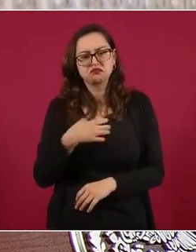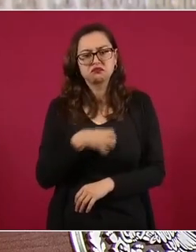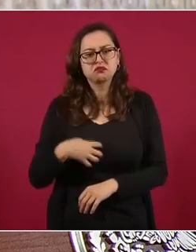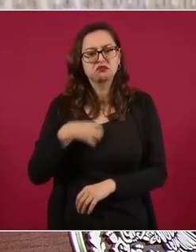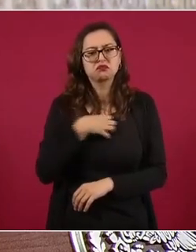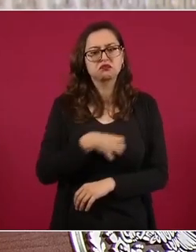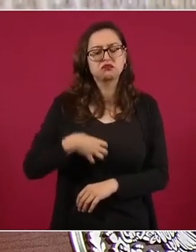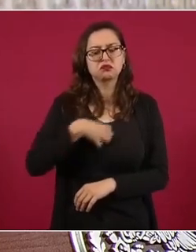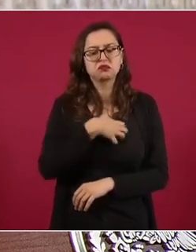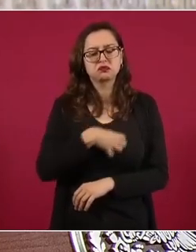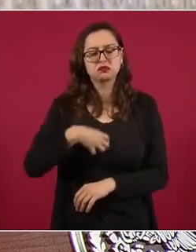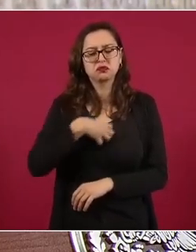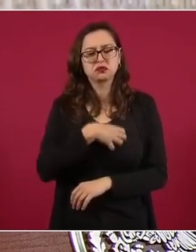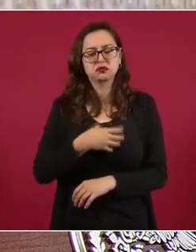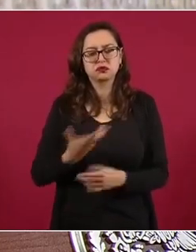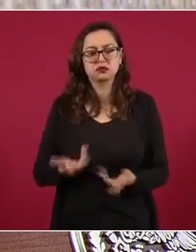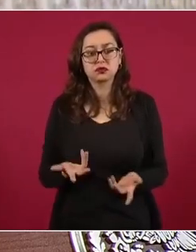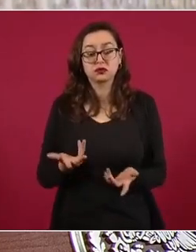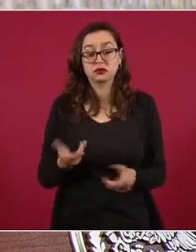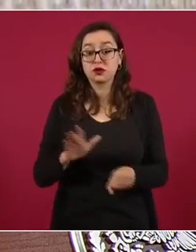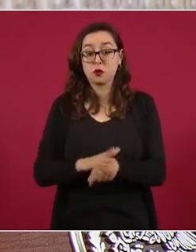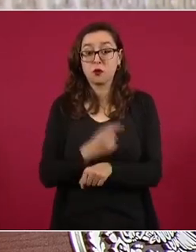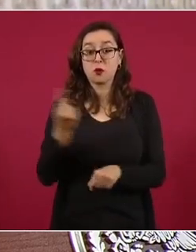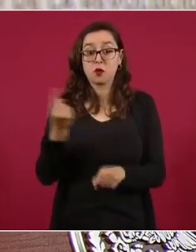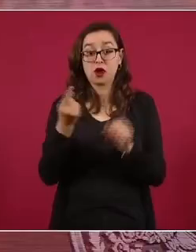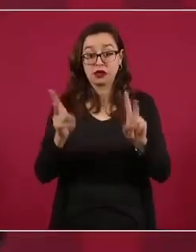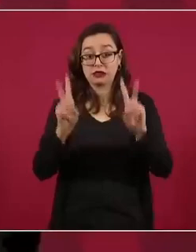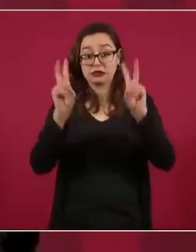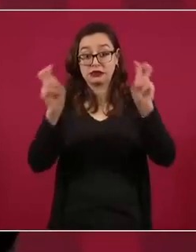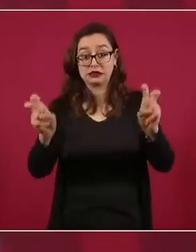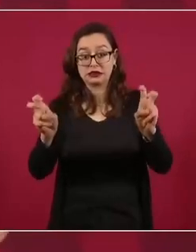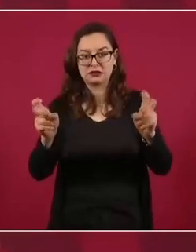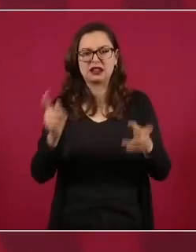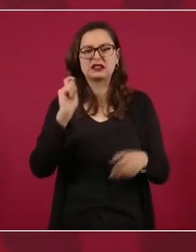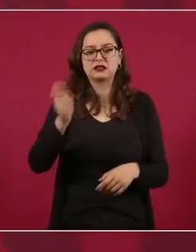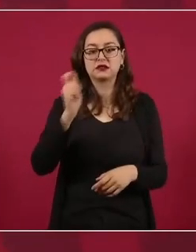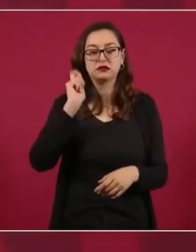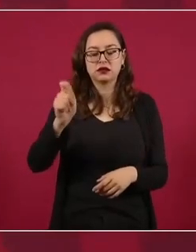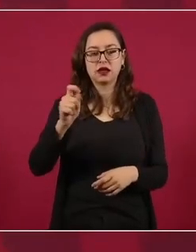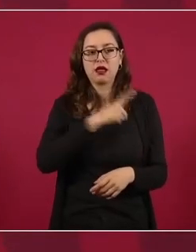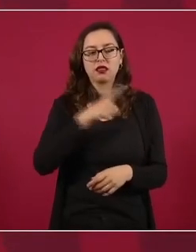porque tiene que ver con la racionalidad.